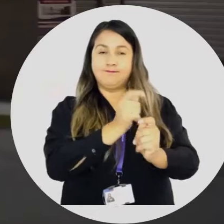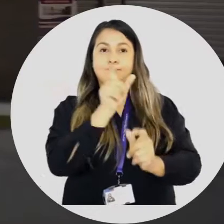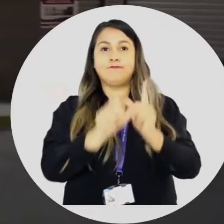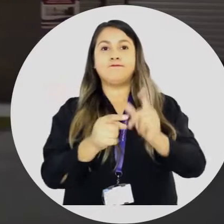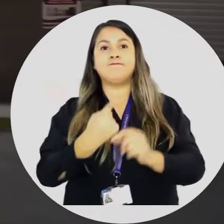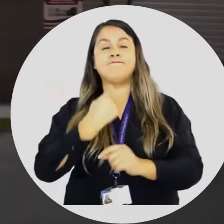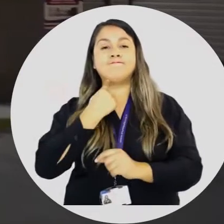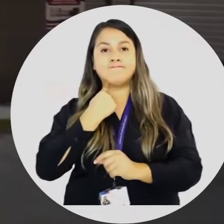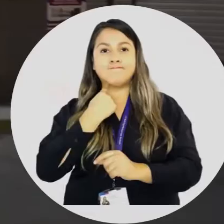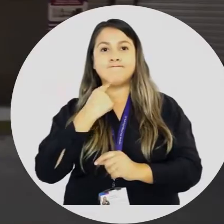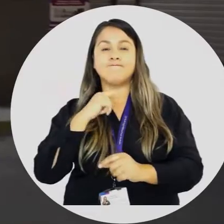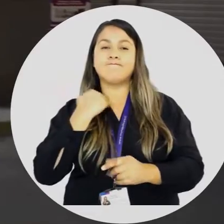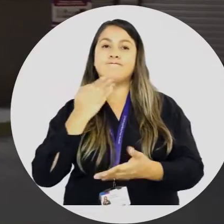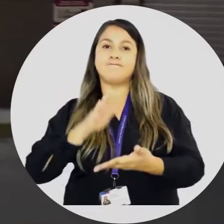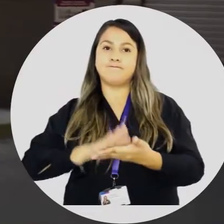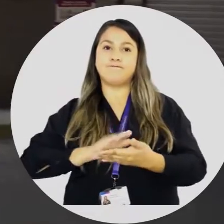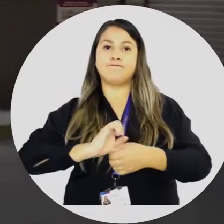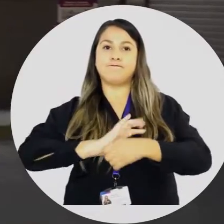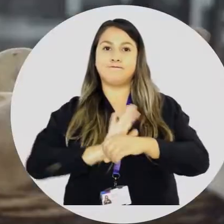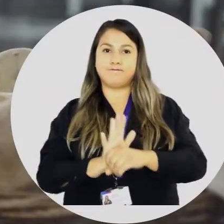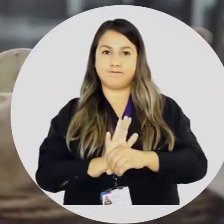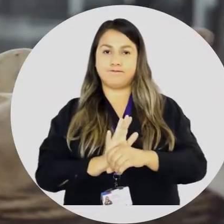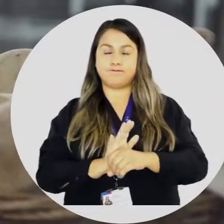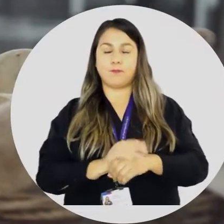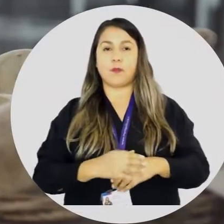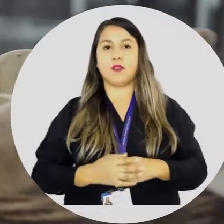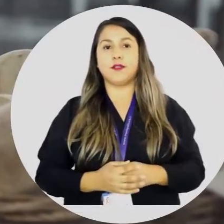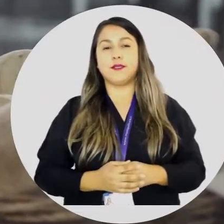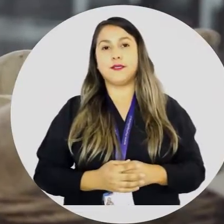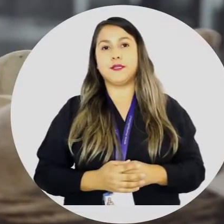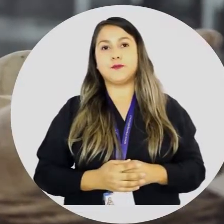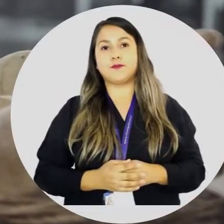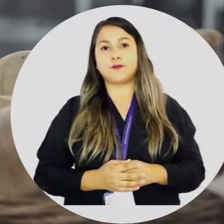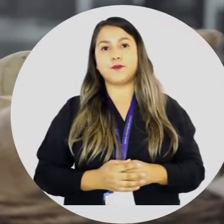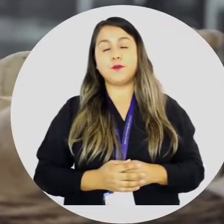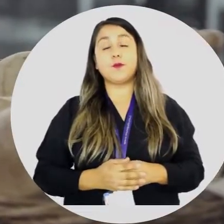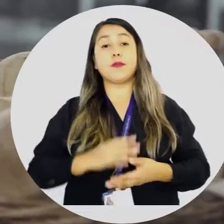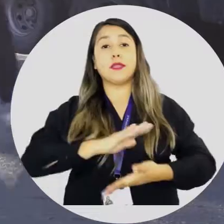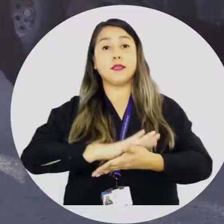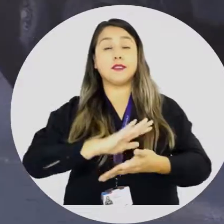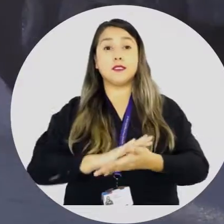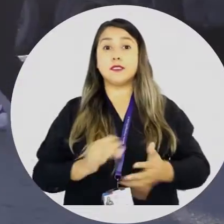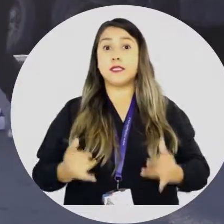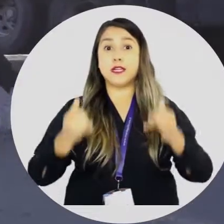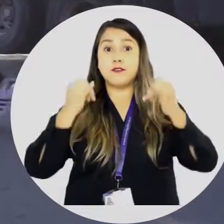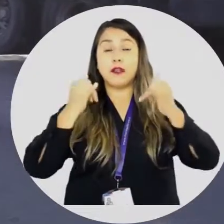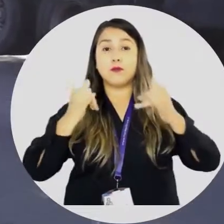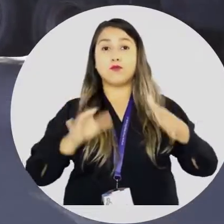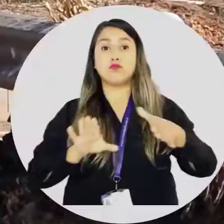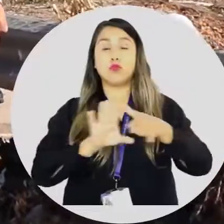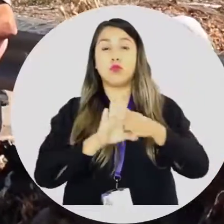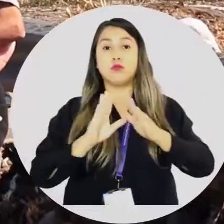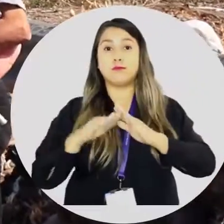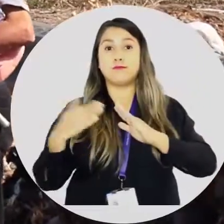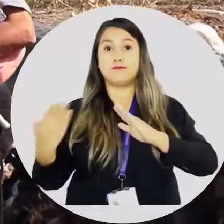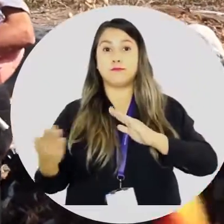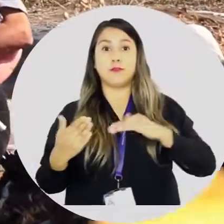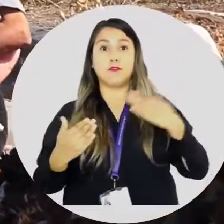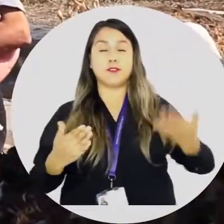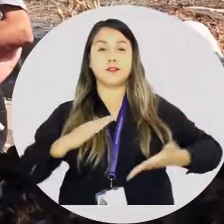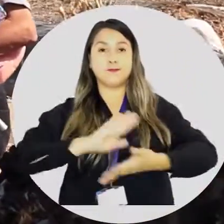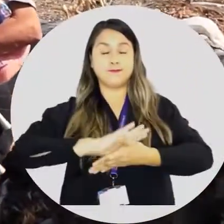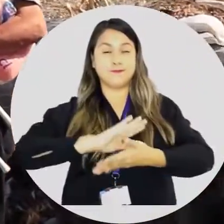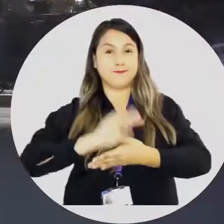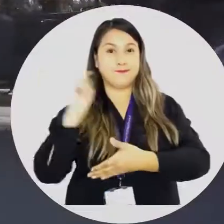a las víctimas del COVID-19 con el ritual que falta. Celebramos, junto a nuestras vecinas y vecinos,